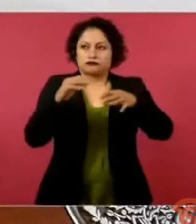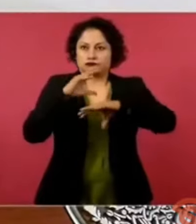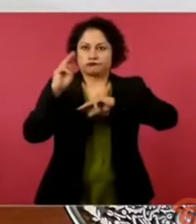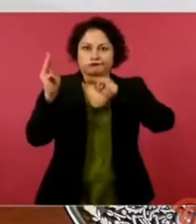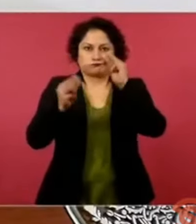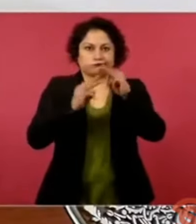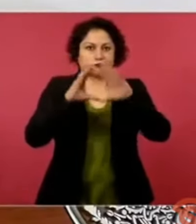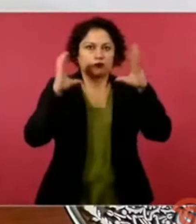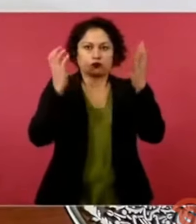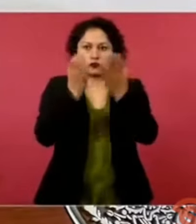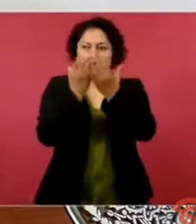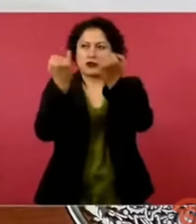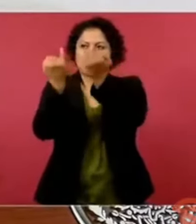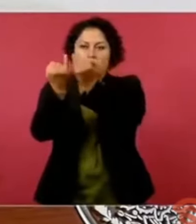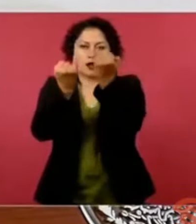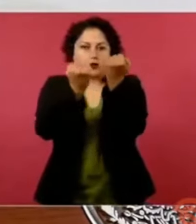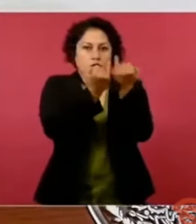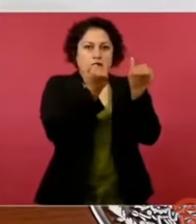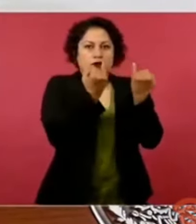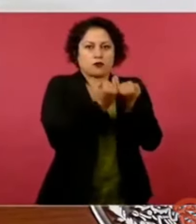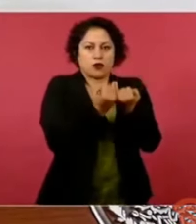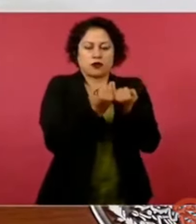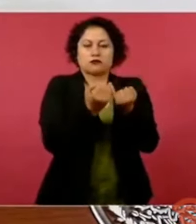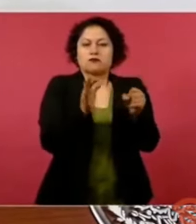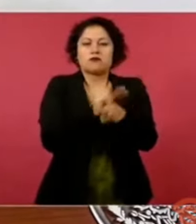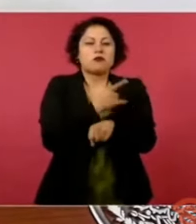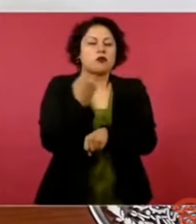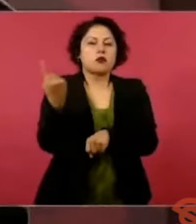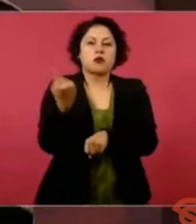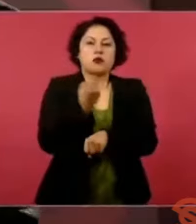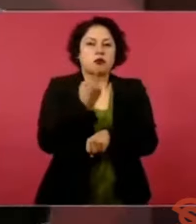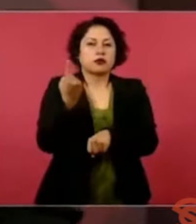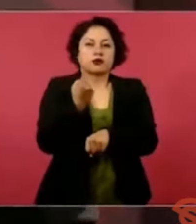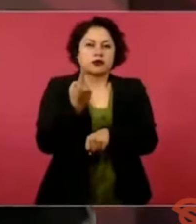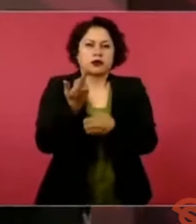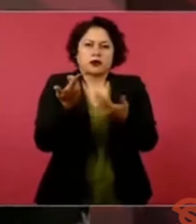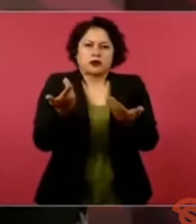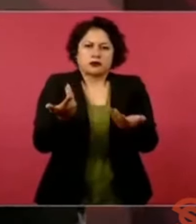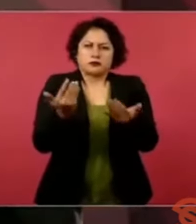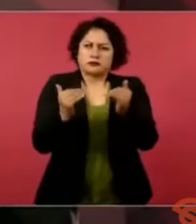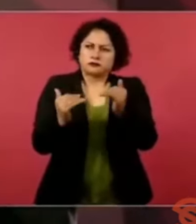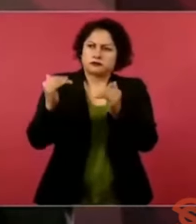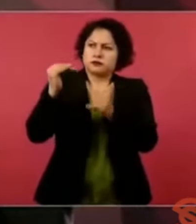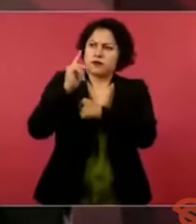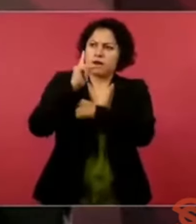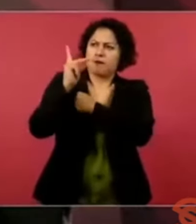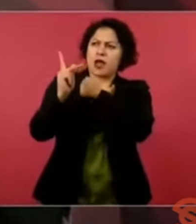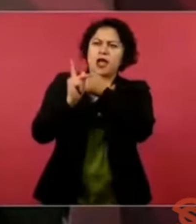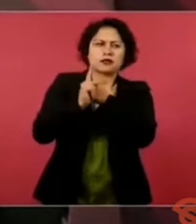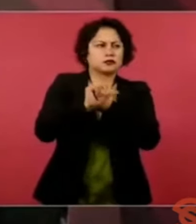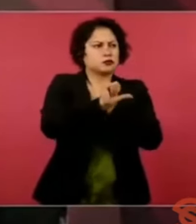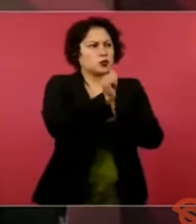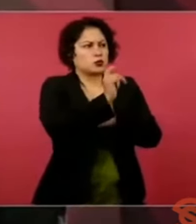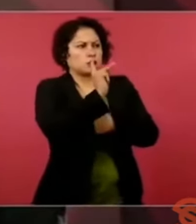domina a otro país, a otro pueblo.